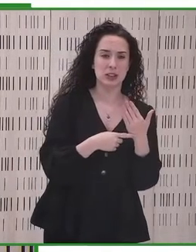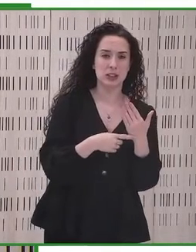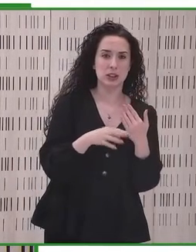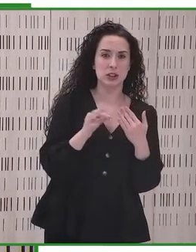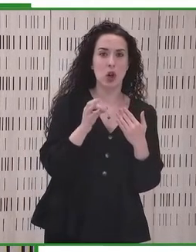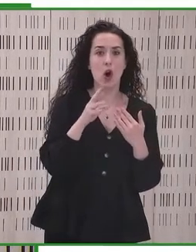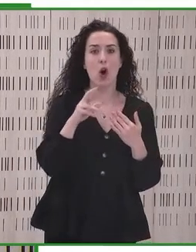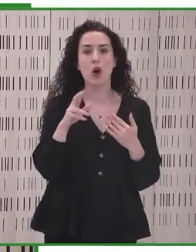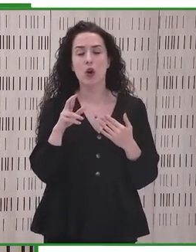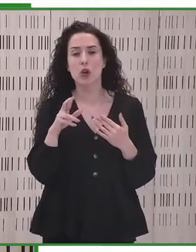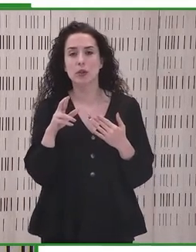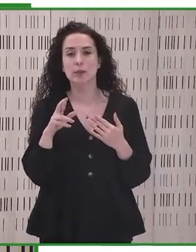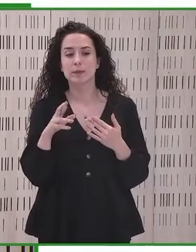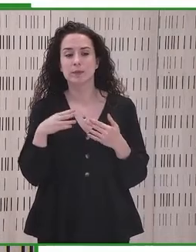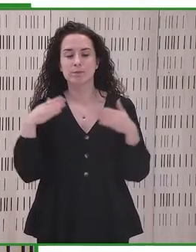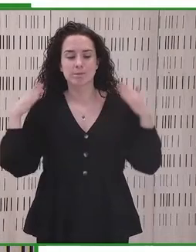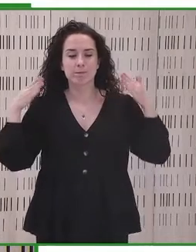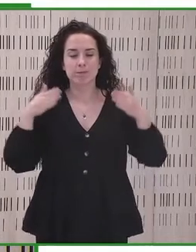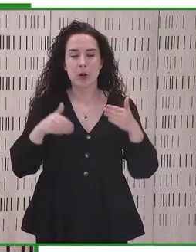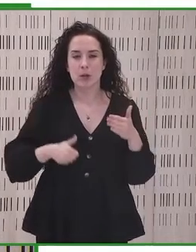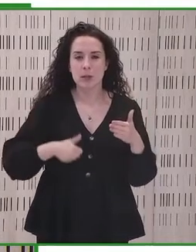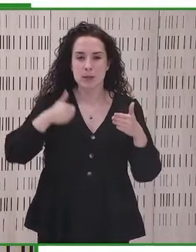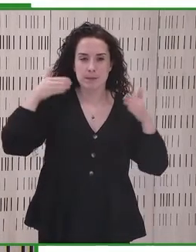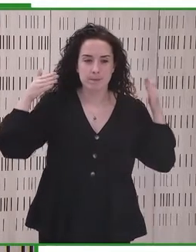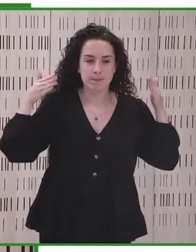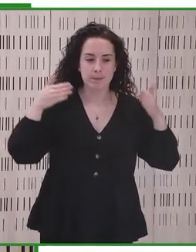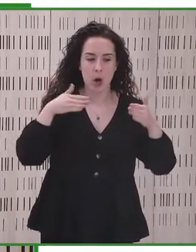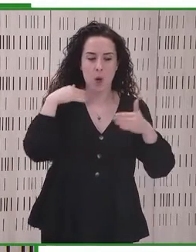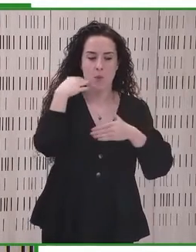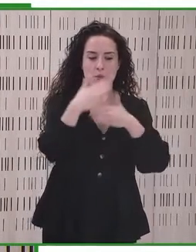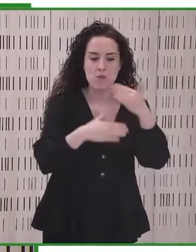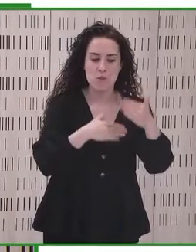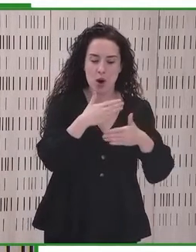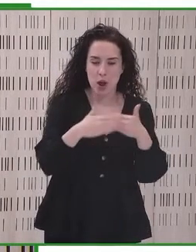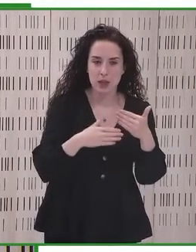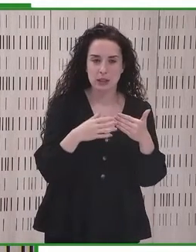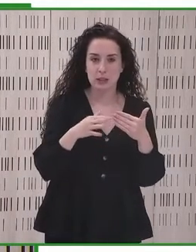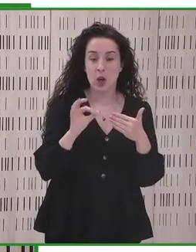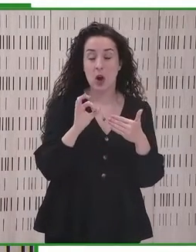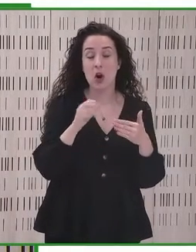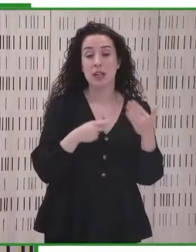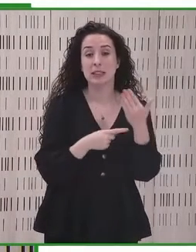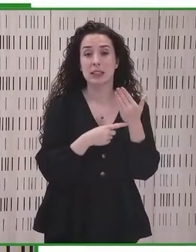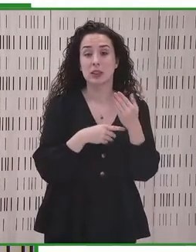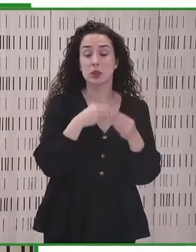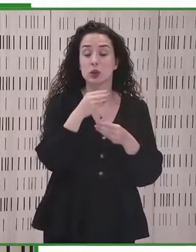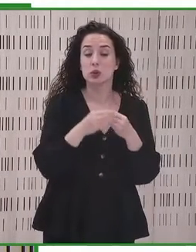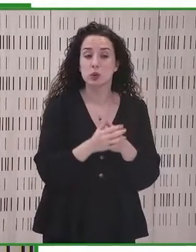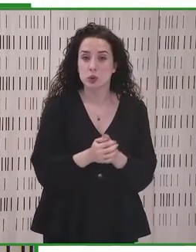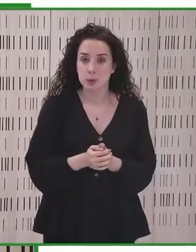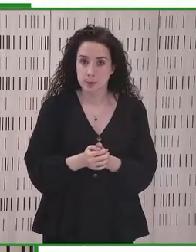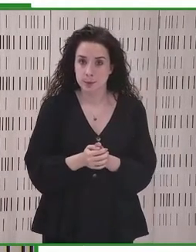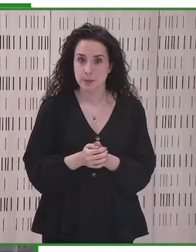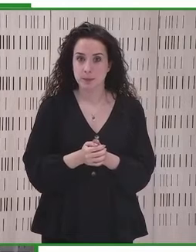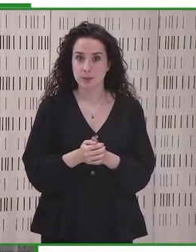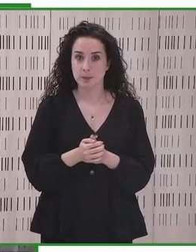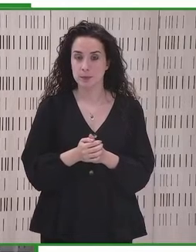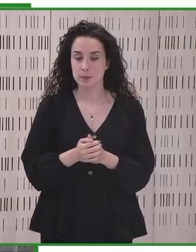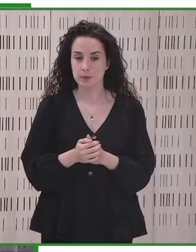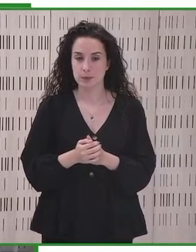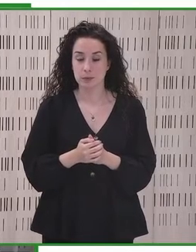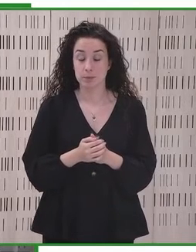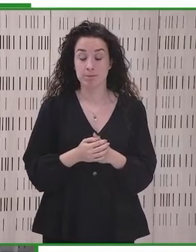¿La tecnología es el motor o que la tecnología solamente es la herramienta y nos tenemos que centrar más en los procesos y utilizar la tecnología como